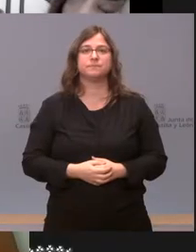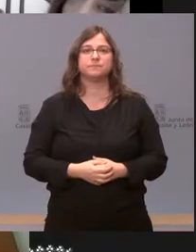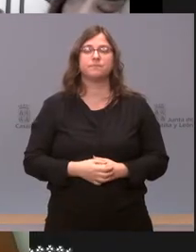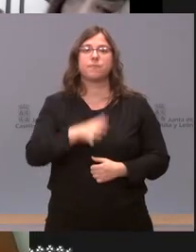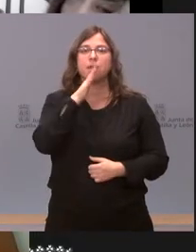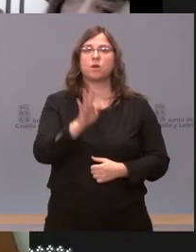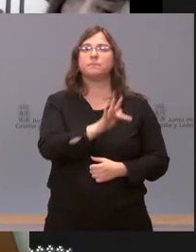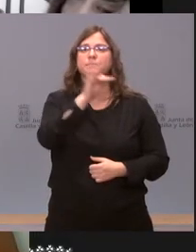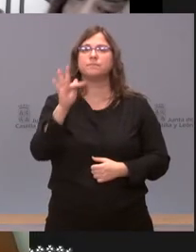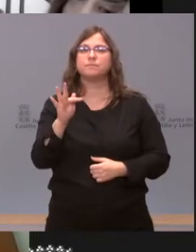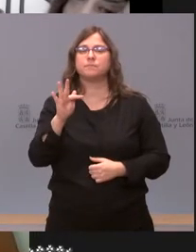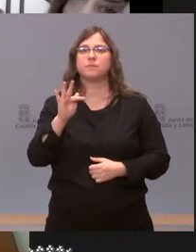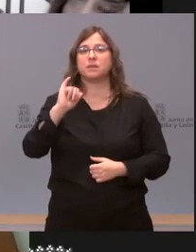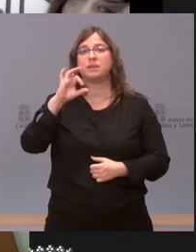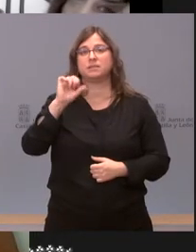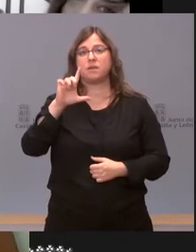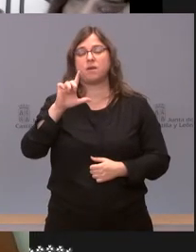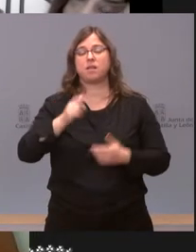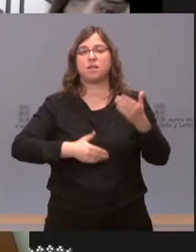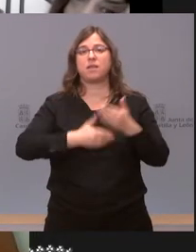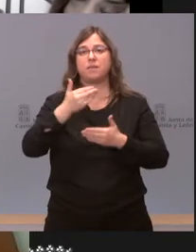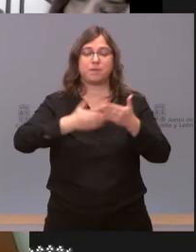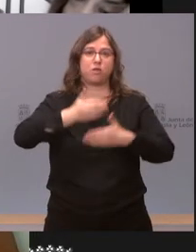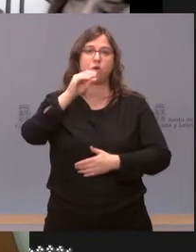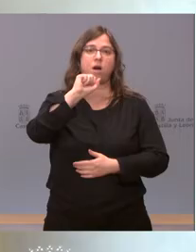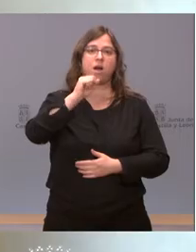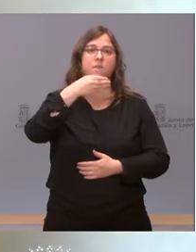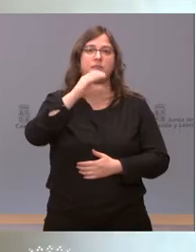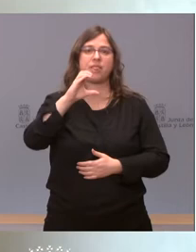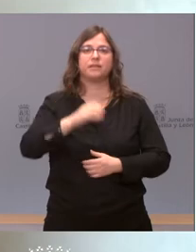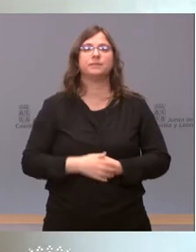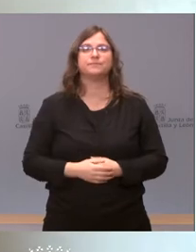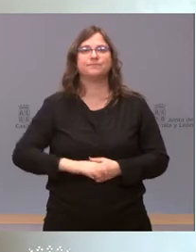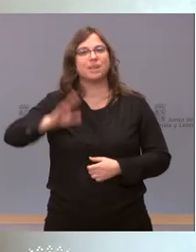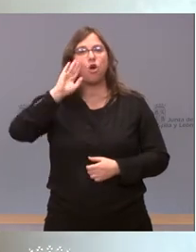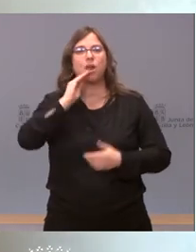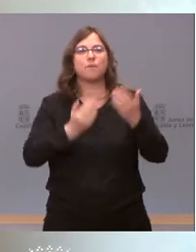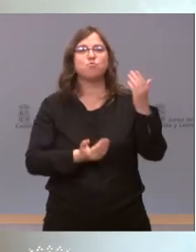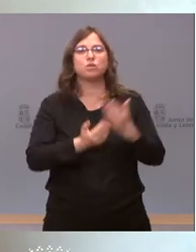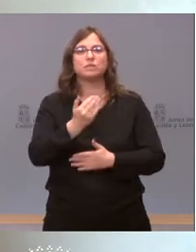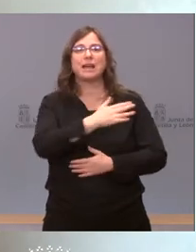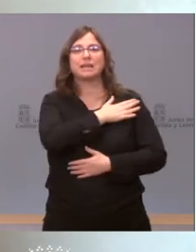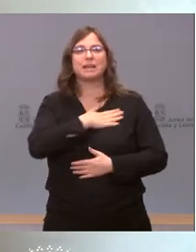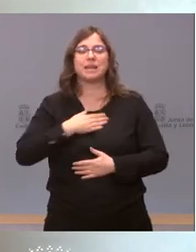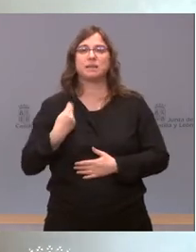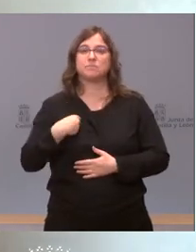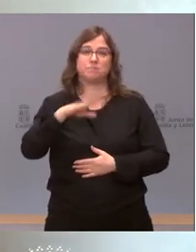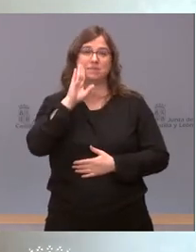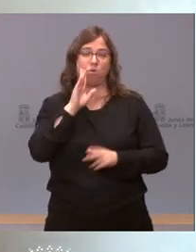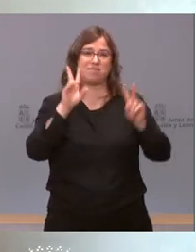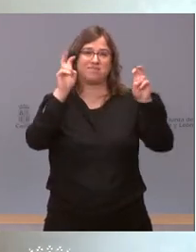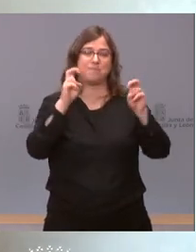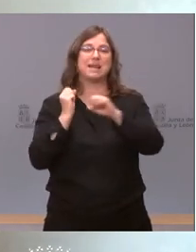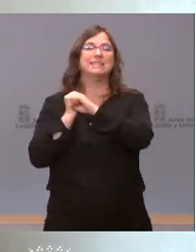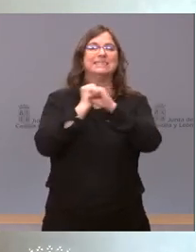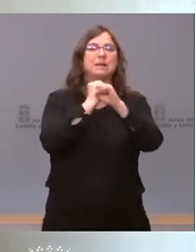pregunta ahora es Isabel Jimeno desde el diario ABC Isabel buenos días Sí hola buenos días yo quería volver al tema semana santa y